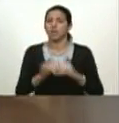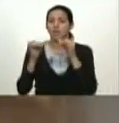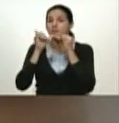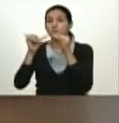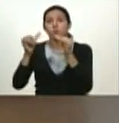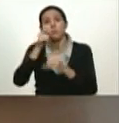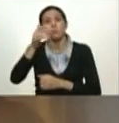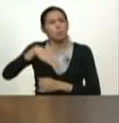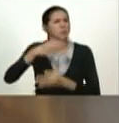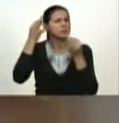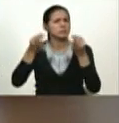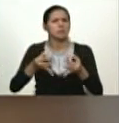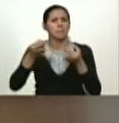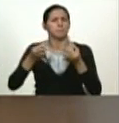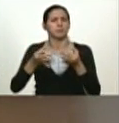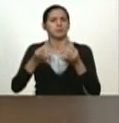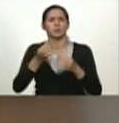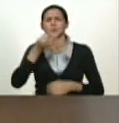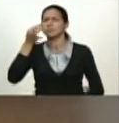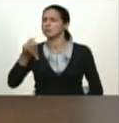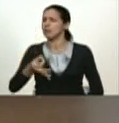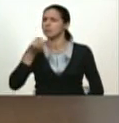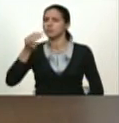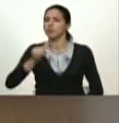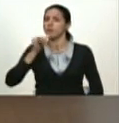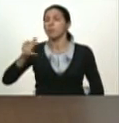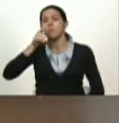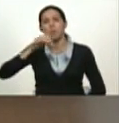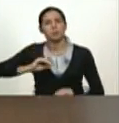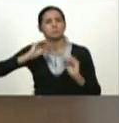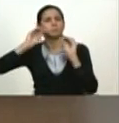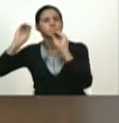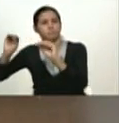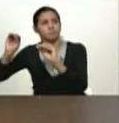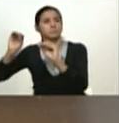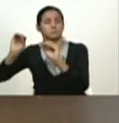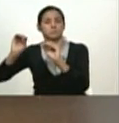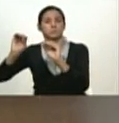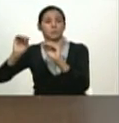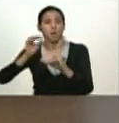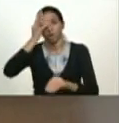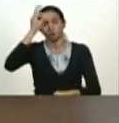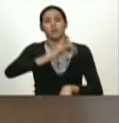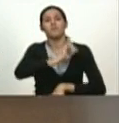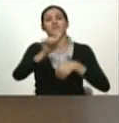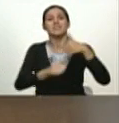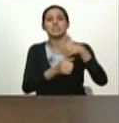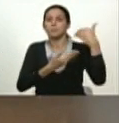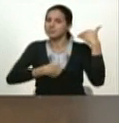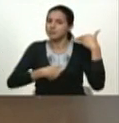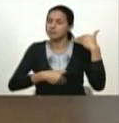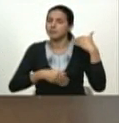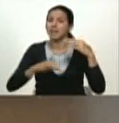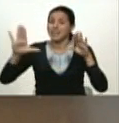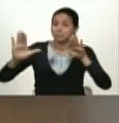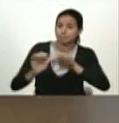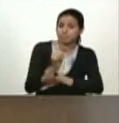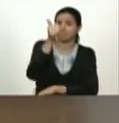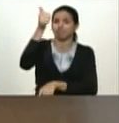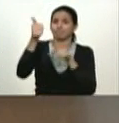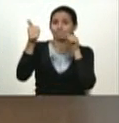pueblo permanente de cada uno de los temas y el consejo de vicepresidentes tiene que asumirse como rector central de la labor